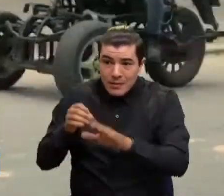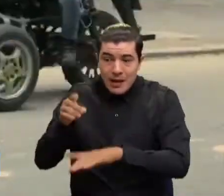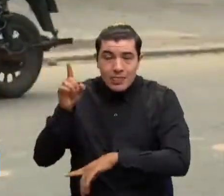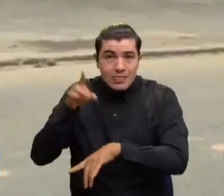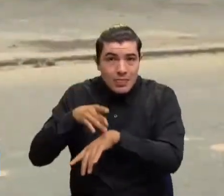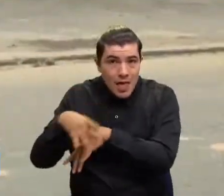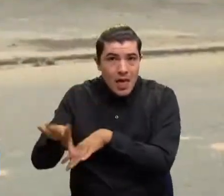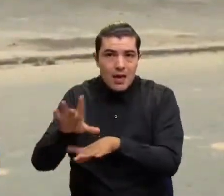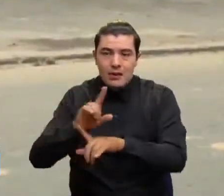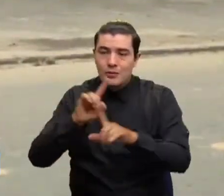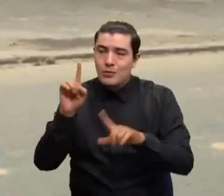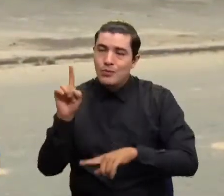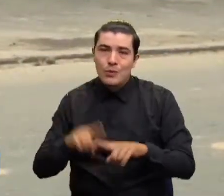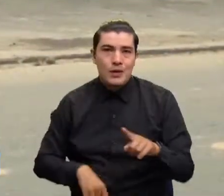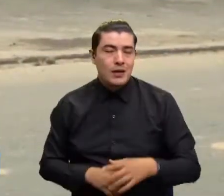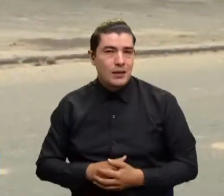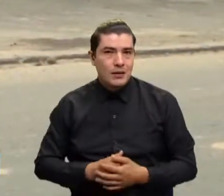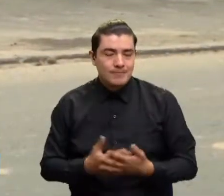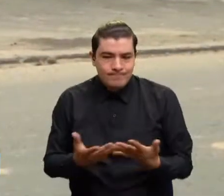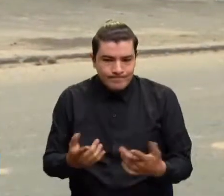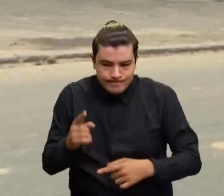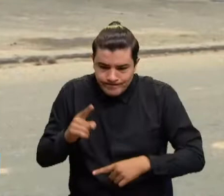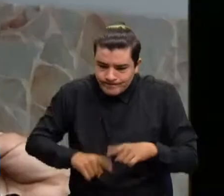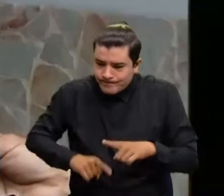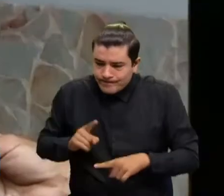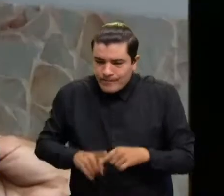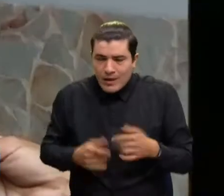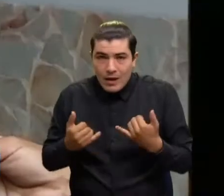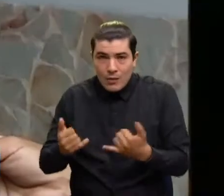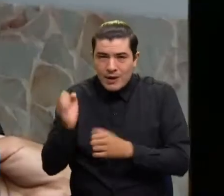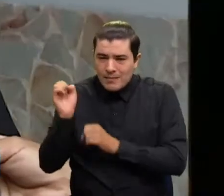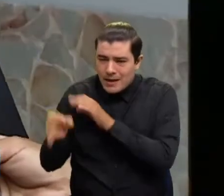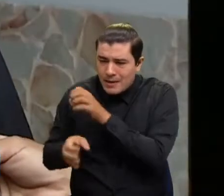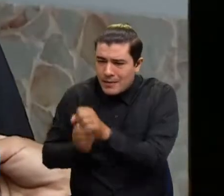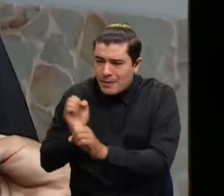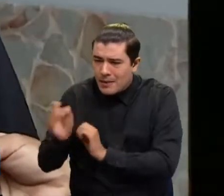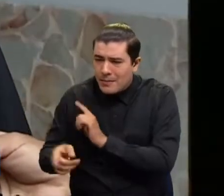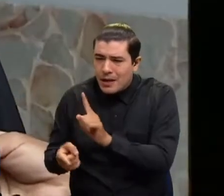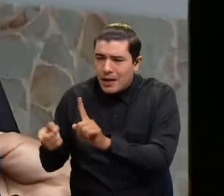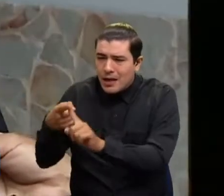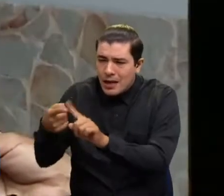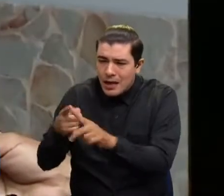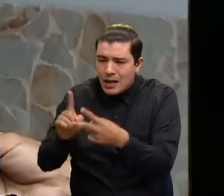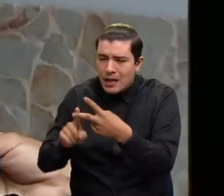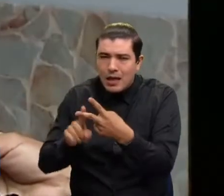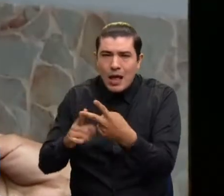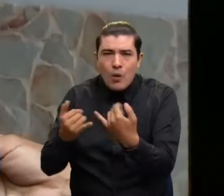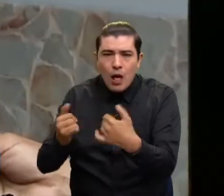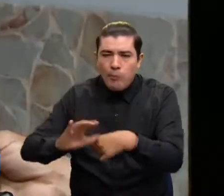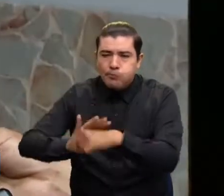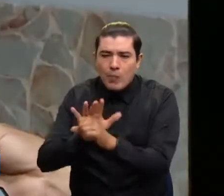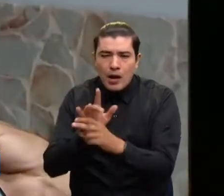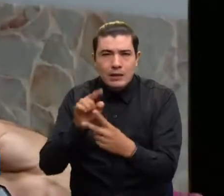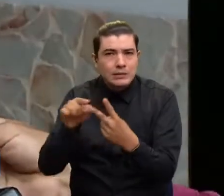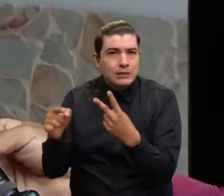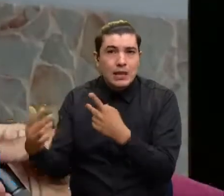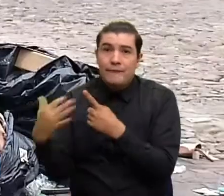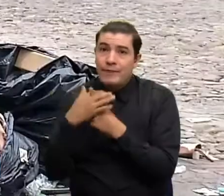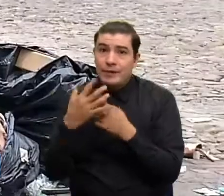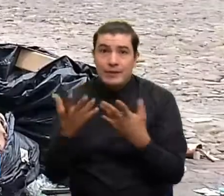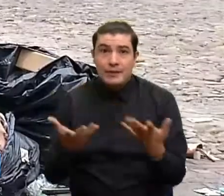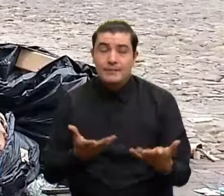sumergidos no solamente en el tema de las basuras, sino también en la pandemia. Entonces eso nos va a perjudicar a nosotros.